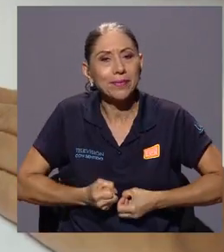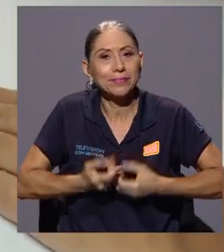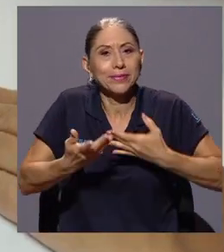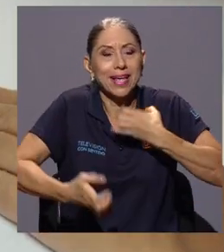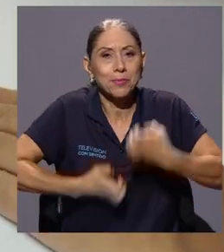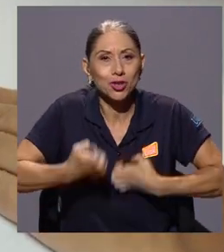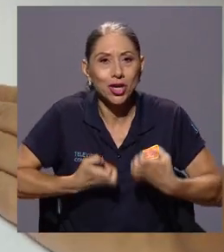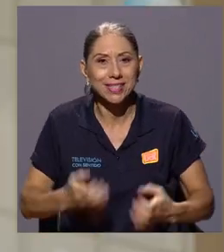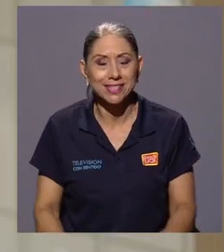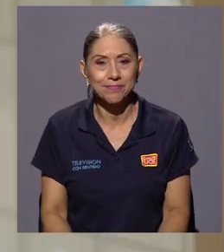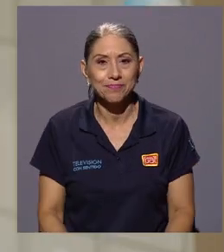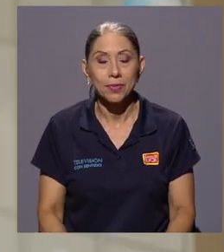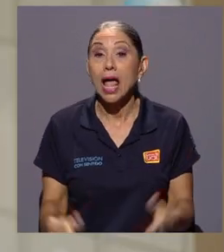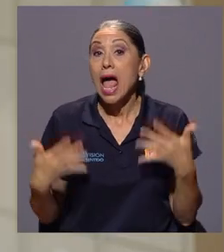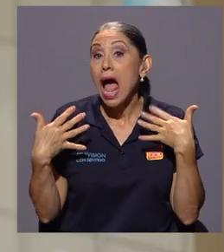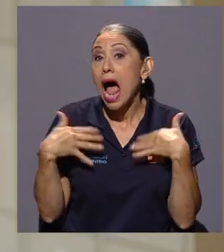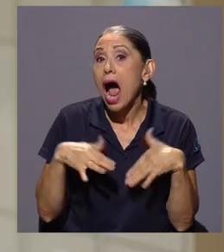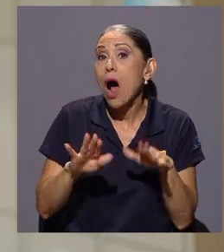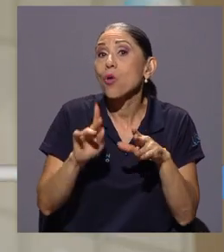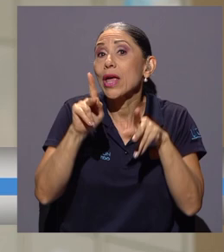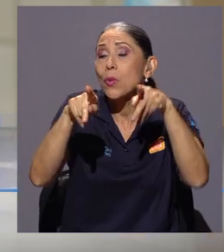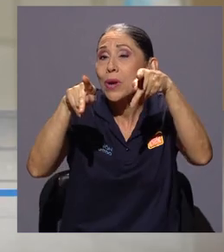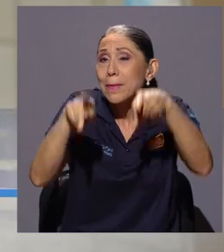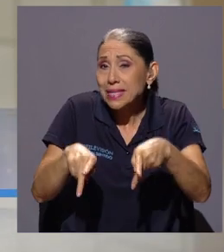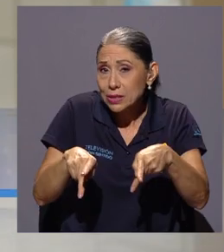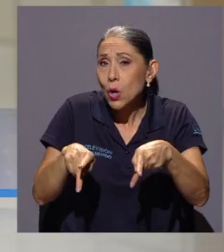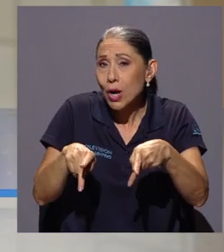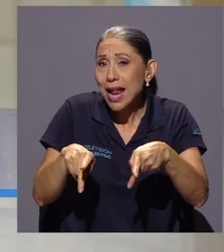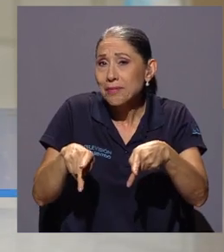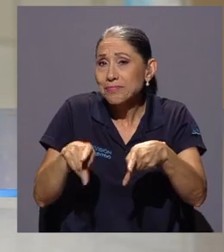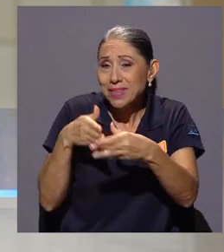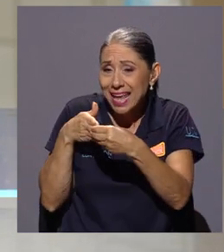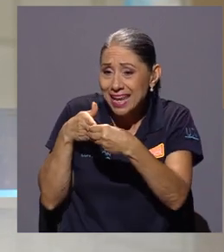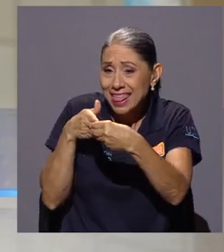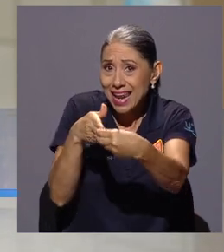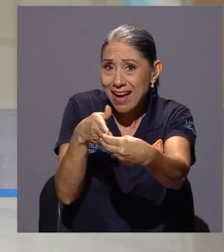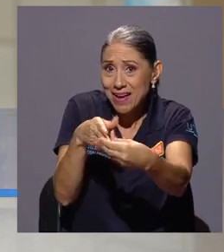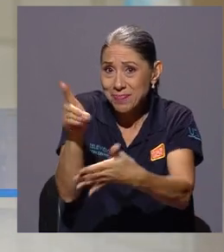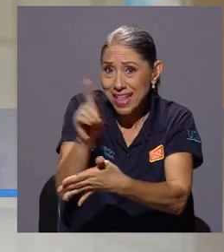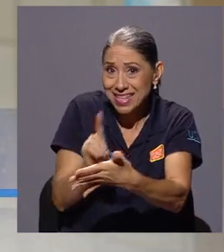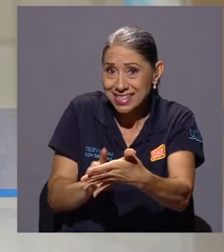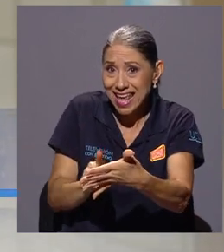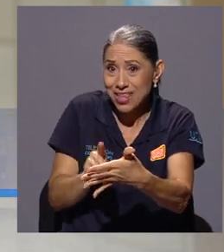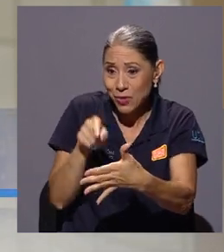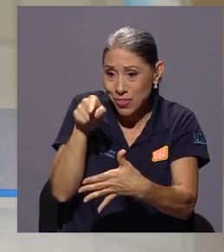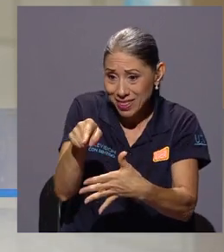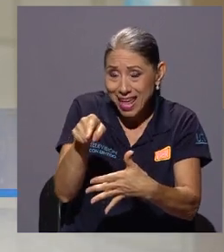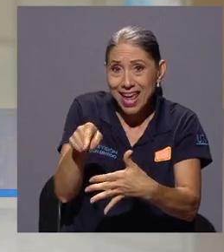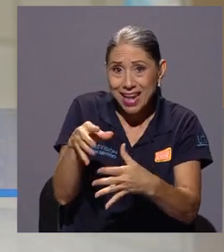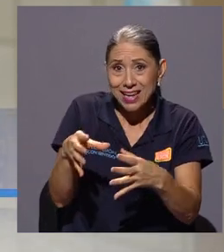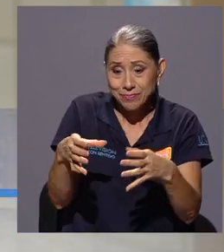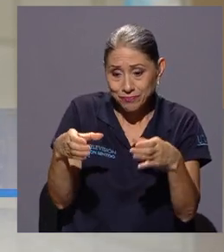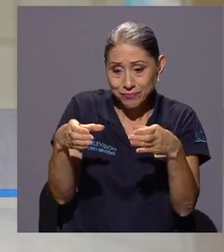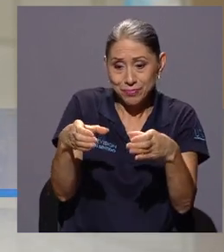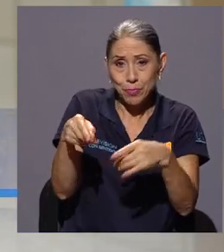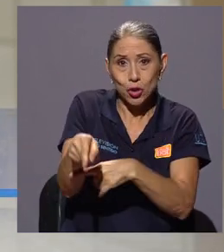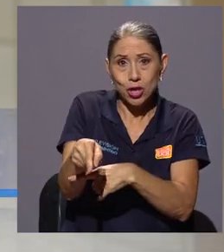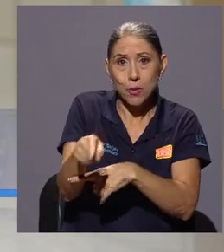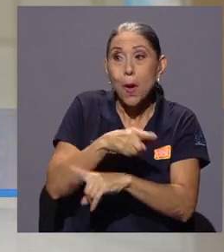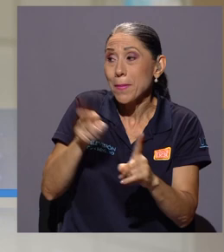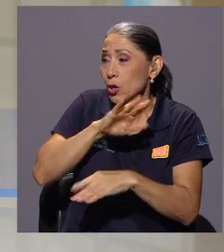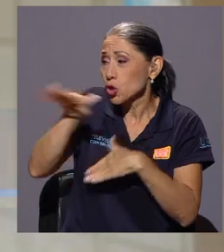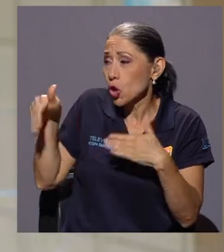de sus emociones. Aunque había una persona que tal vez lideraba el diseño del prototipo, todos estuvimos